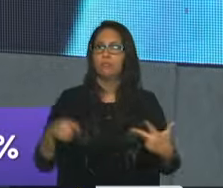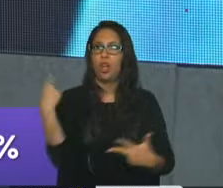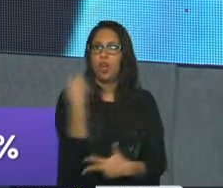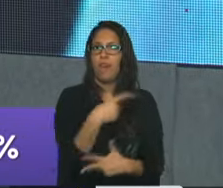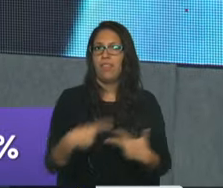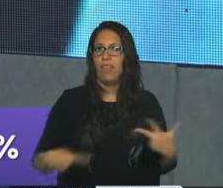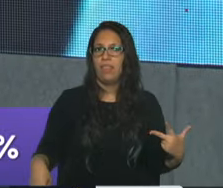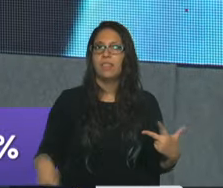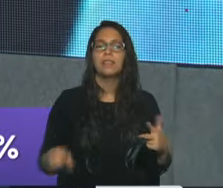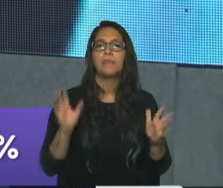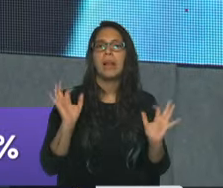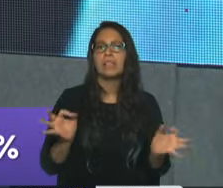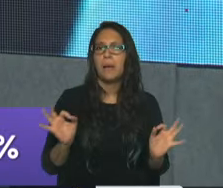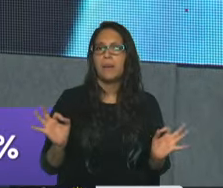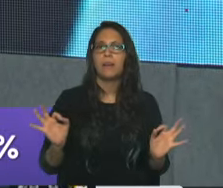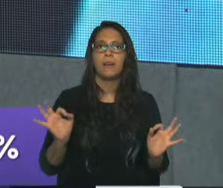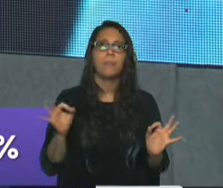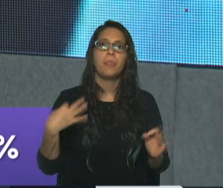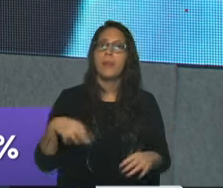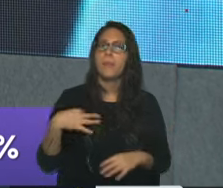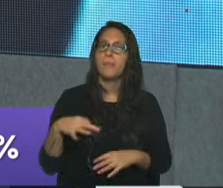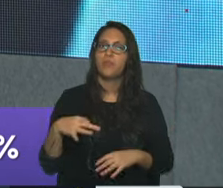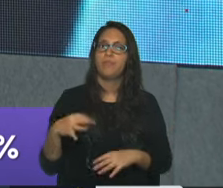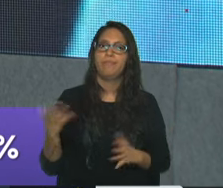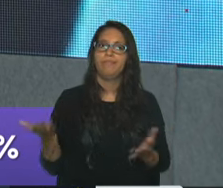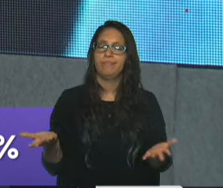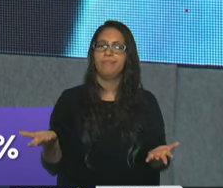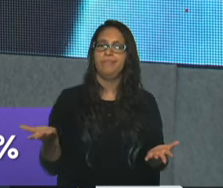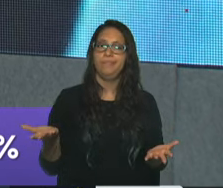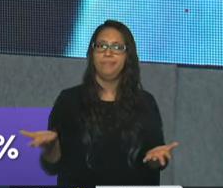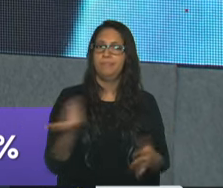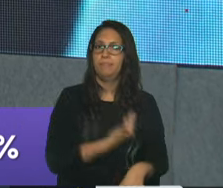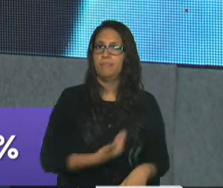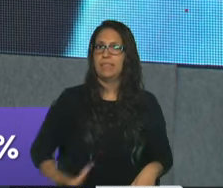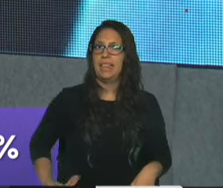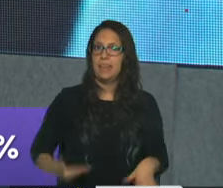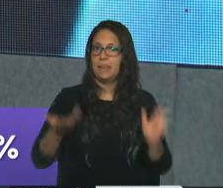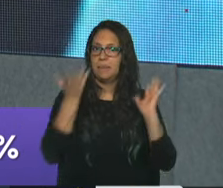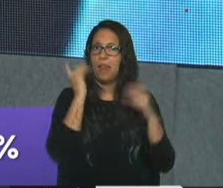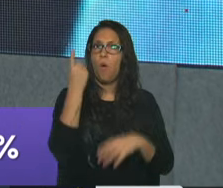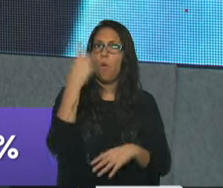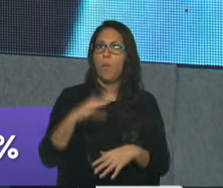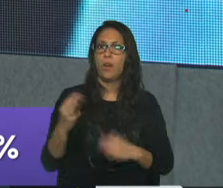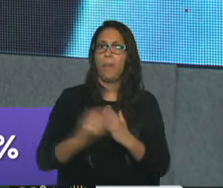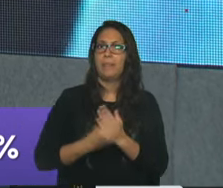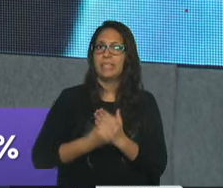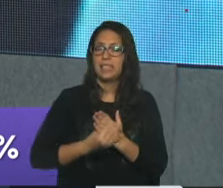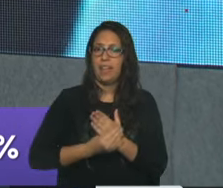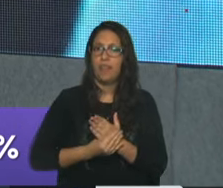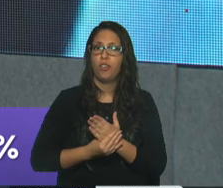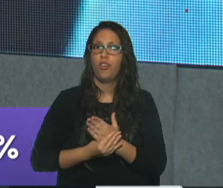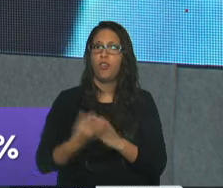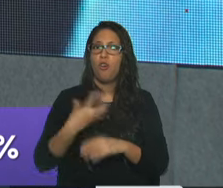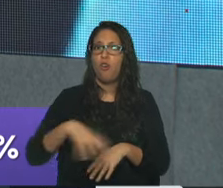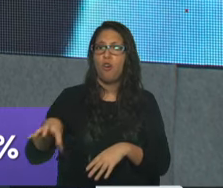Así es. Bueno, habrá que esperar. Recordemos que, según el propio Presidente de la Nación, el único que tiene, el único ministerio que tiene, digamos,